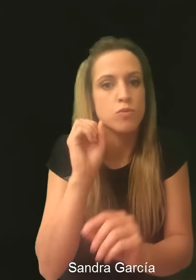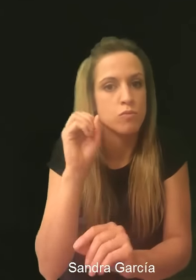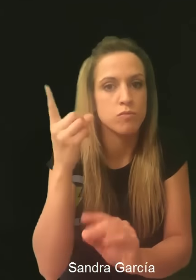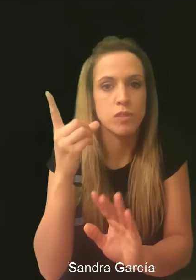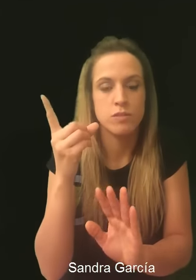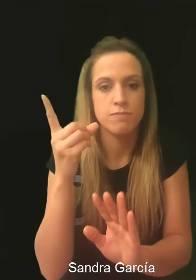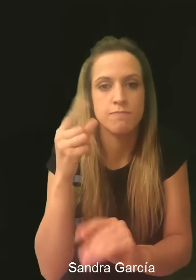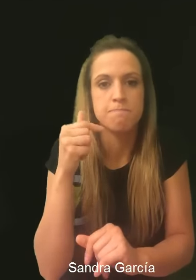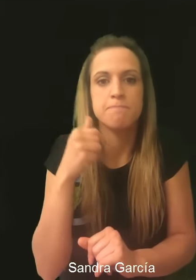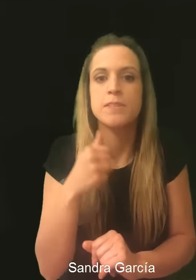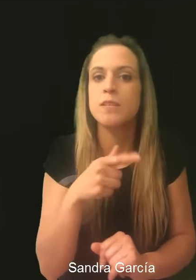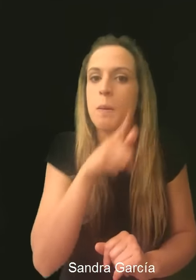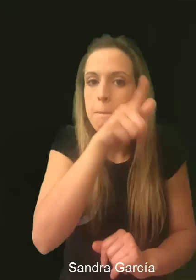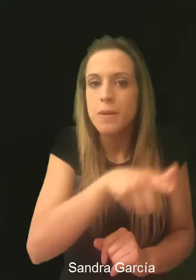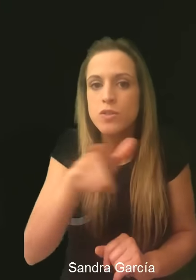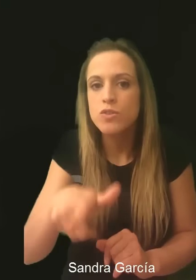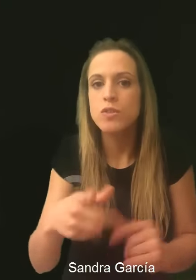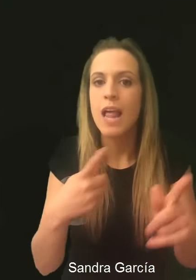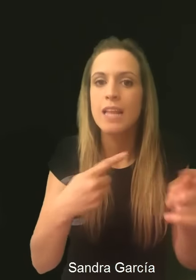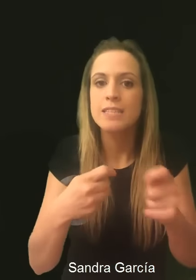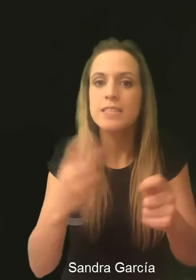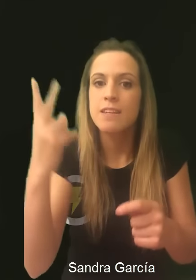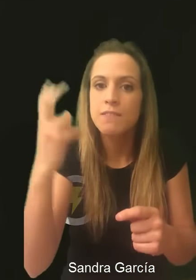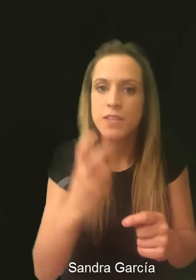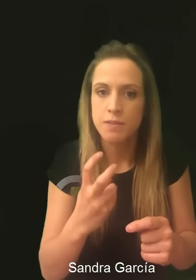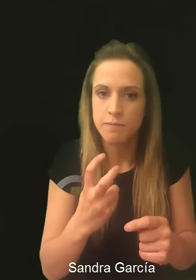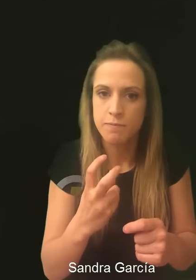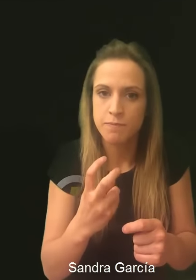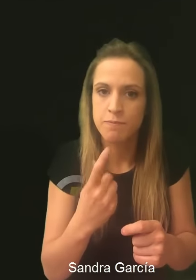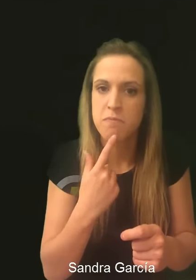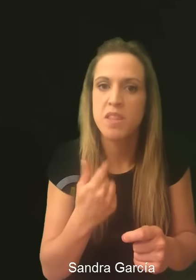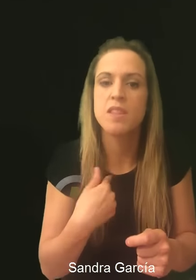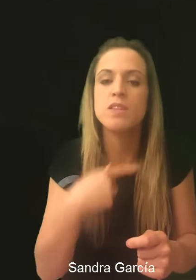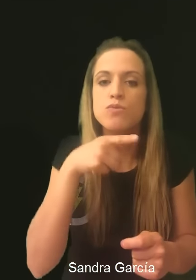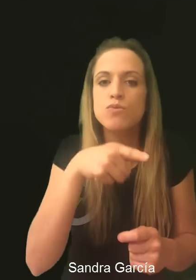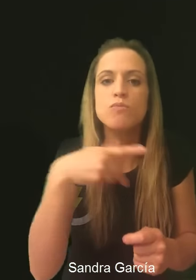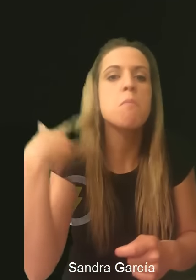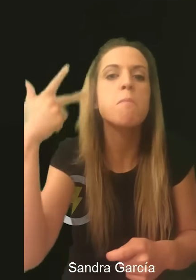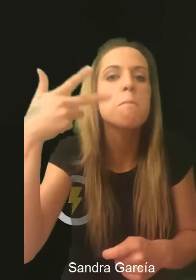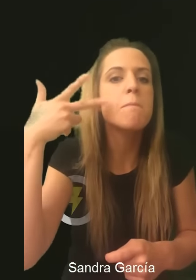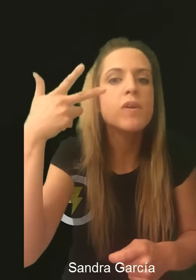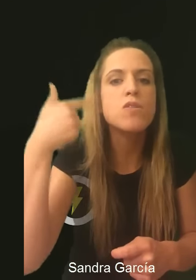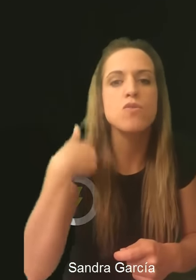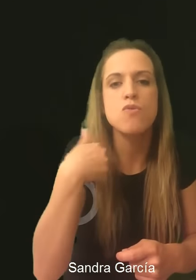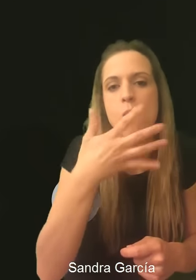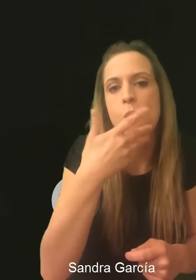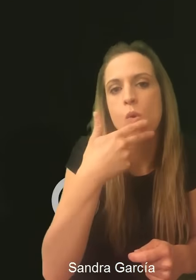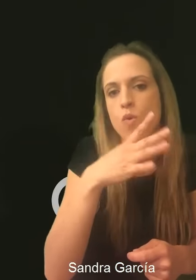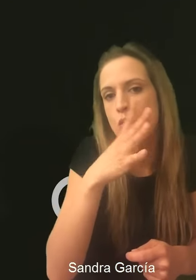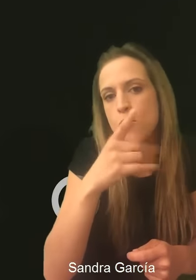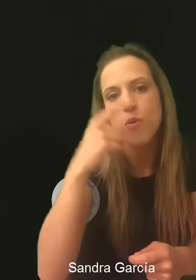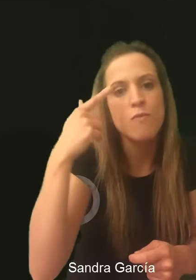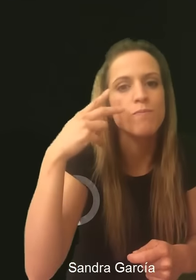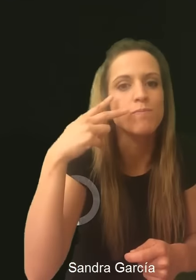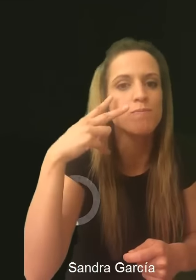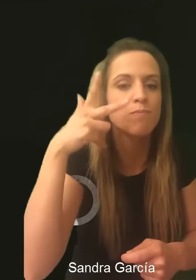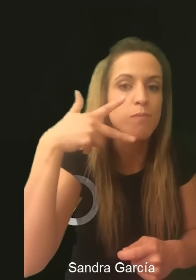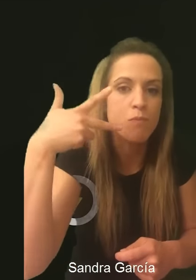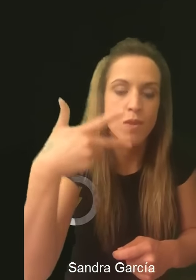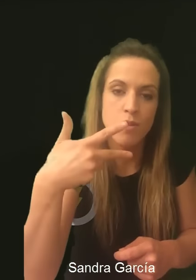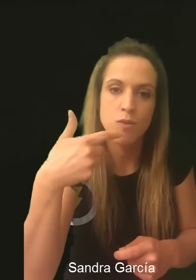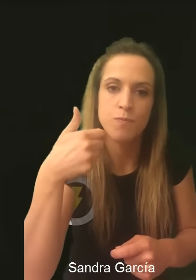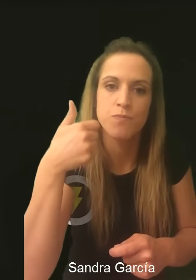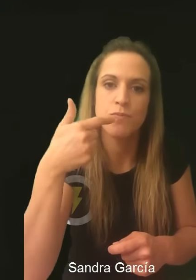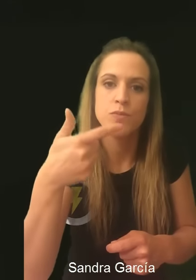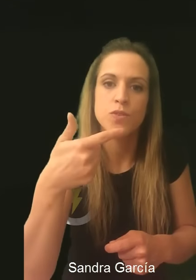el de los vídeos. Sí, y quiero comprarte a ti, porque creo que transmites esas